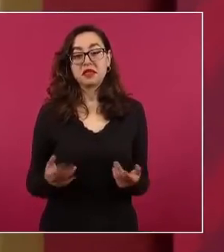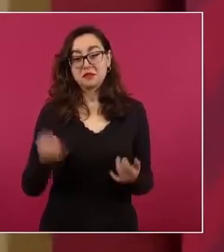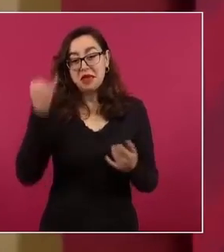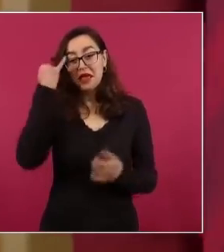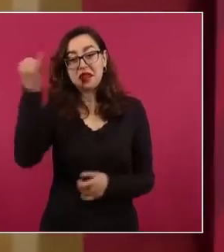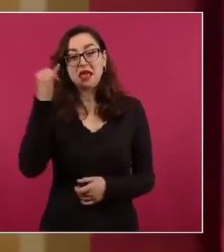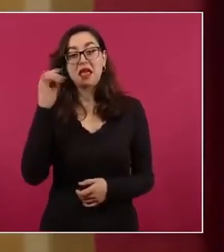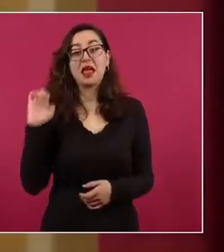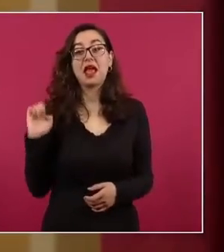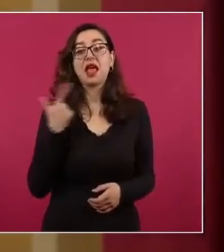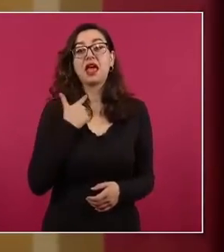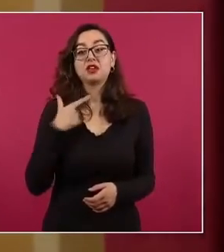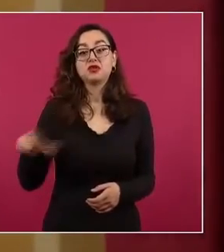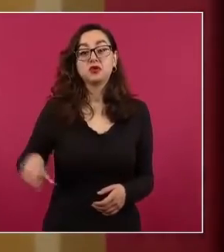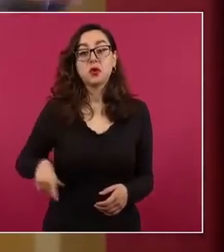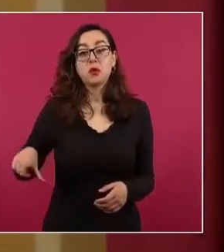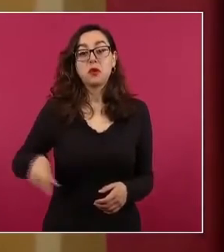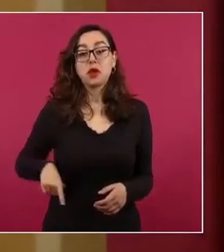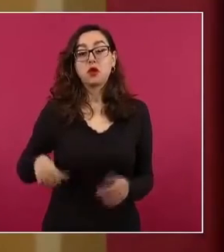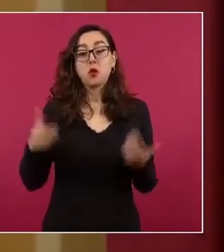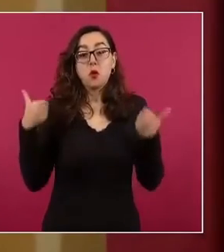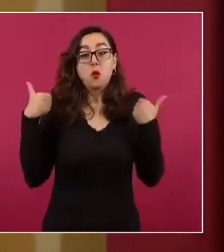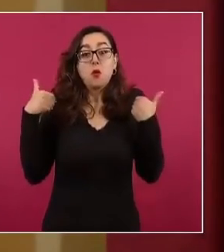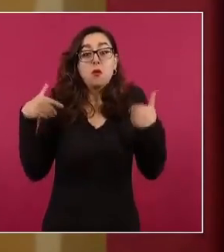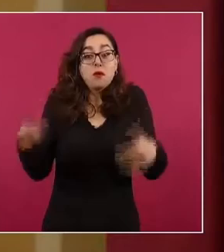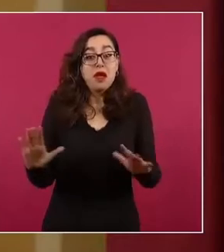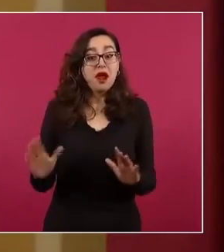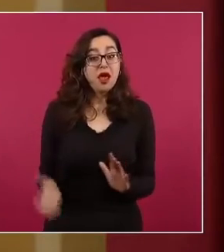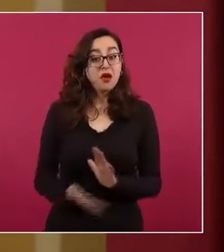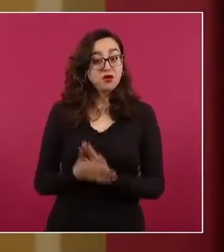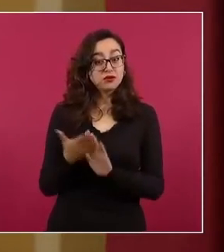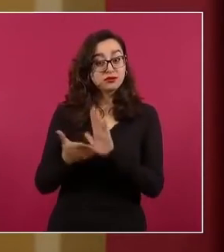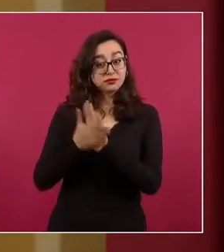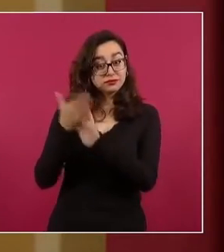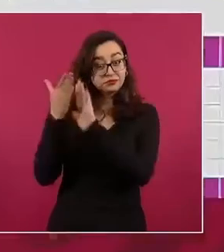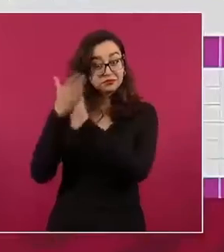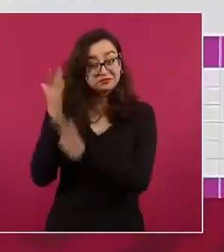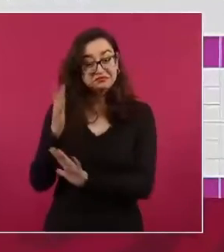no cobran 35 millones.